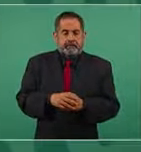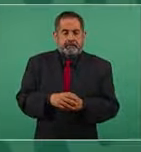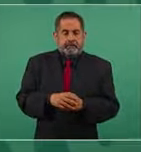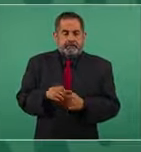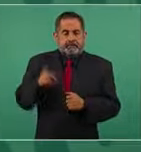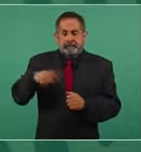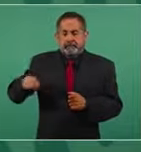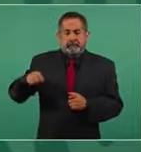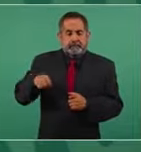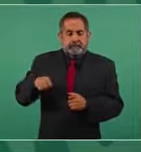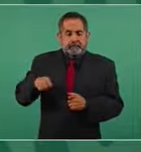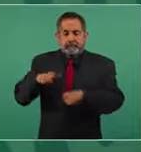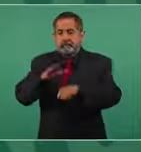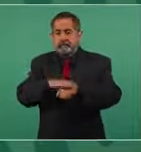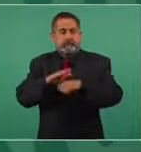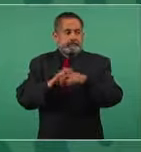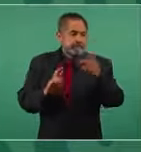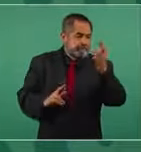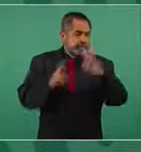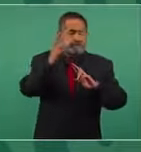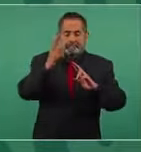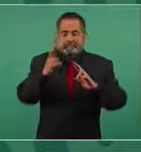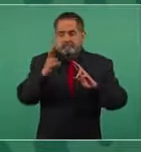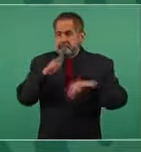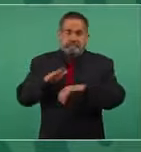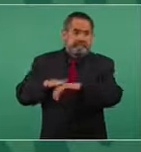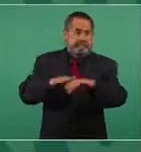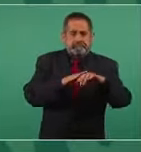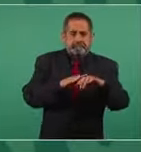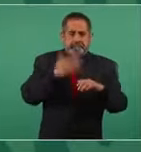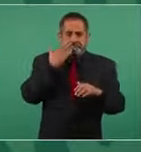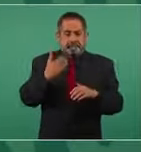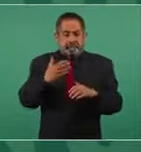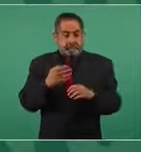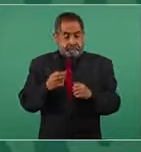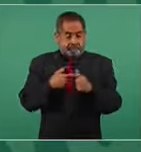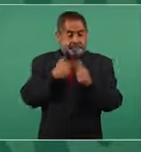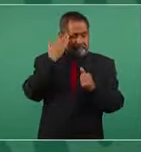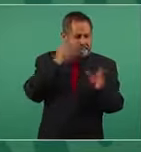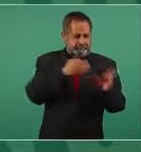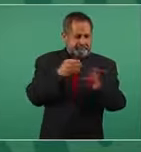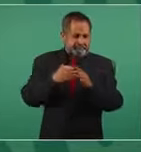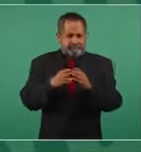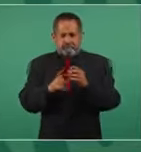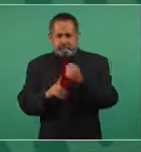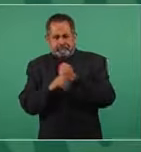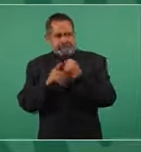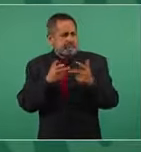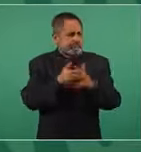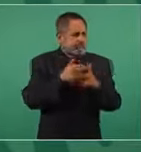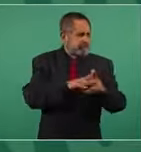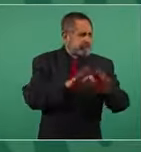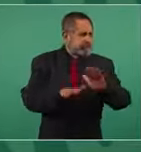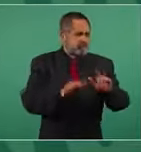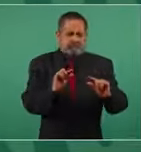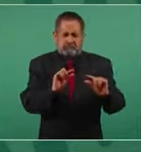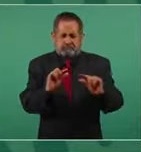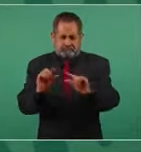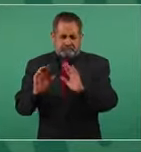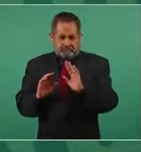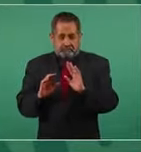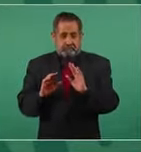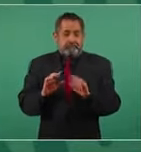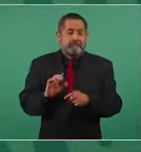convoca la revolución afortunadamente en la primera etapa no hay mucha violencia no son muchos los que pierden la vida